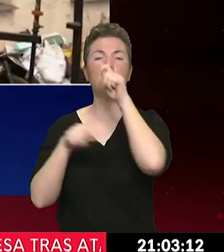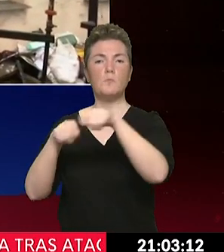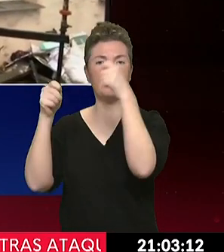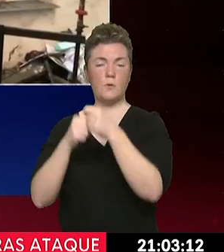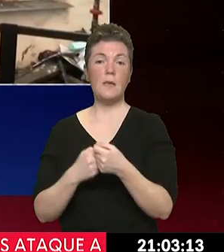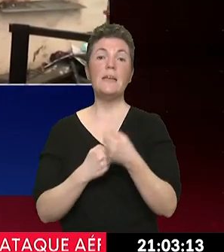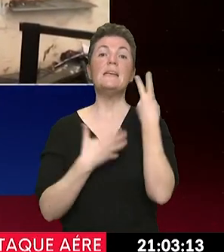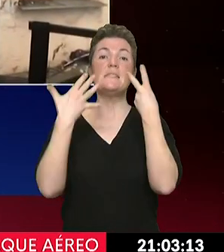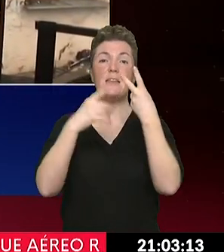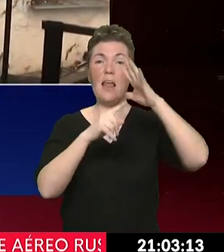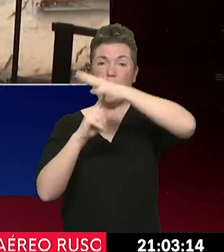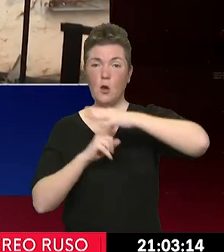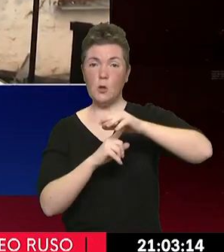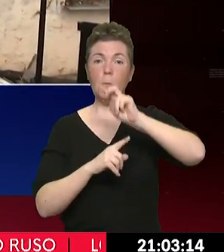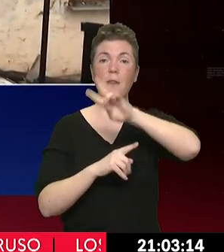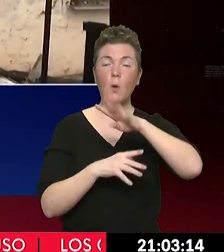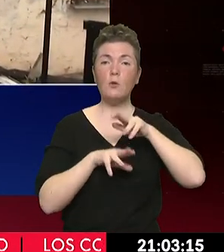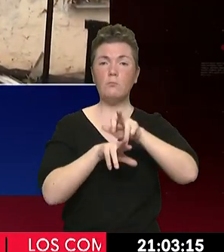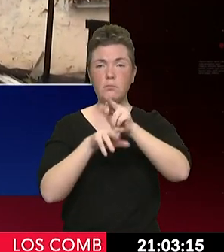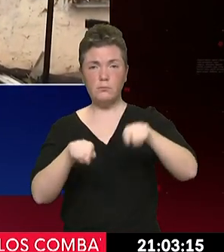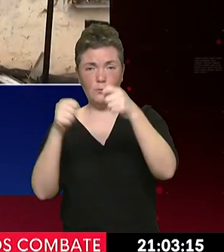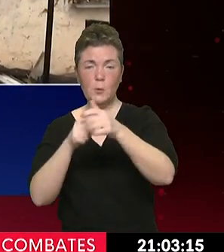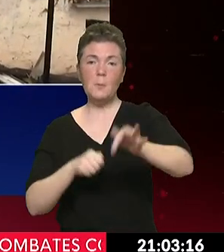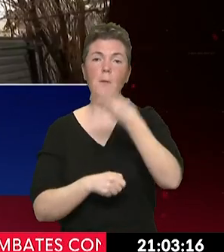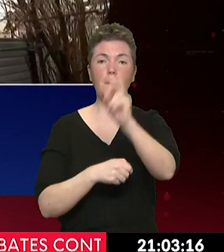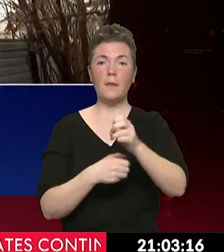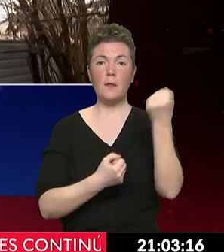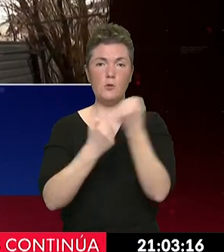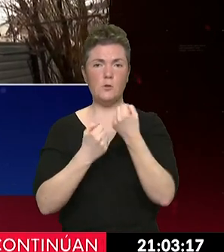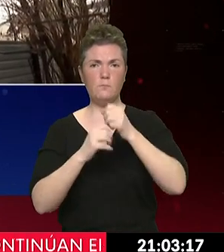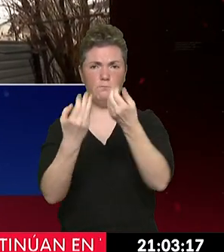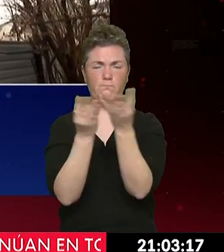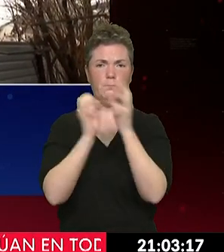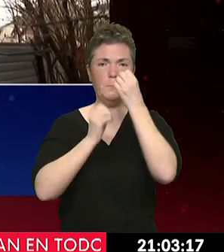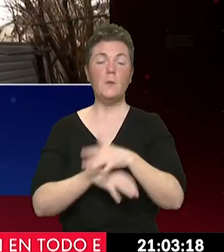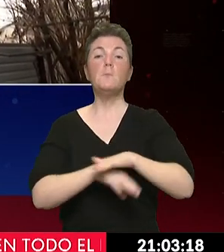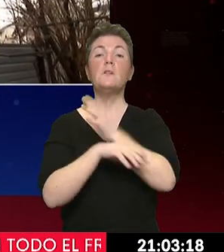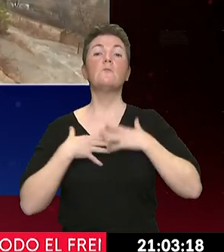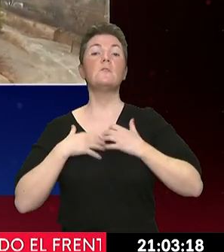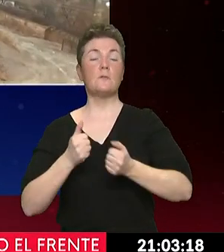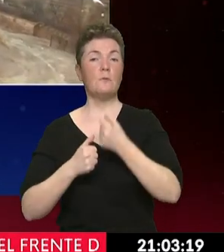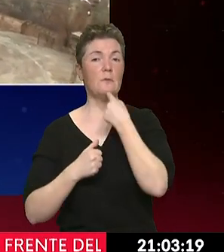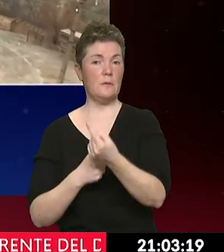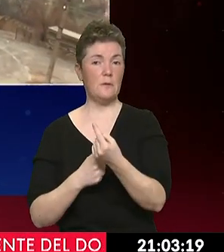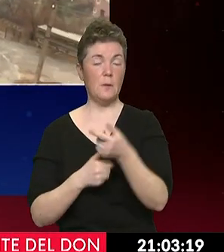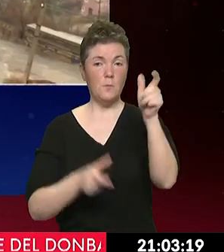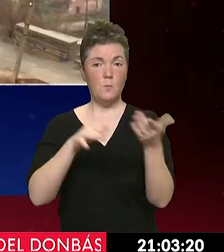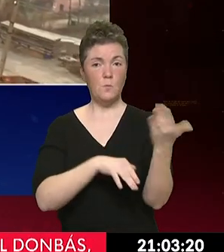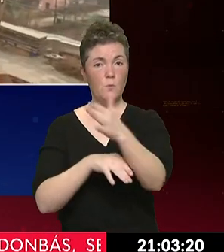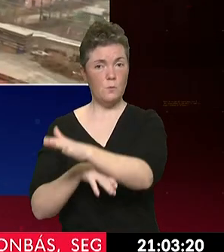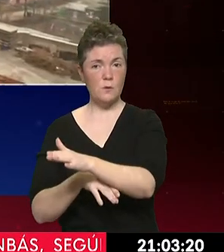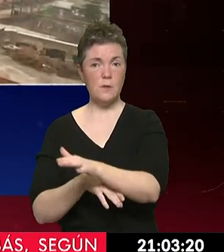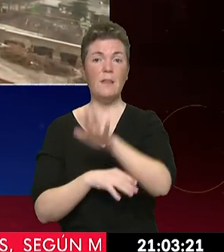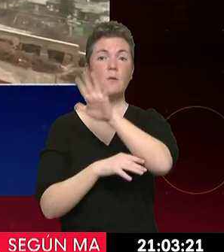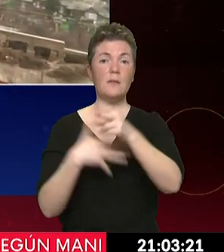siete helicópteros, 24 carros de combate y 20 vehículos blindados. El Ministerio de Salud dice que los muertos son